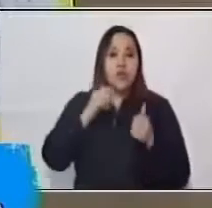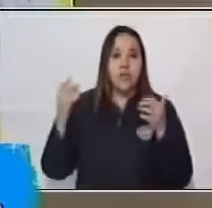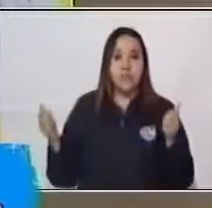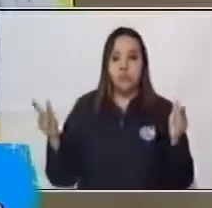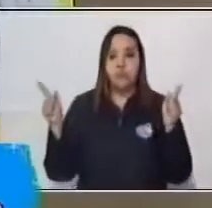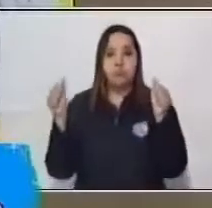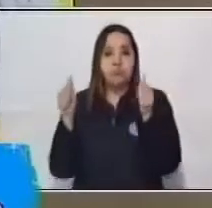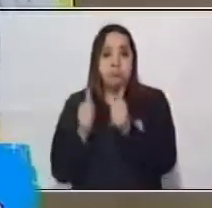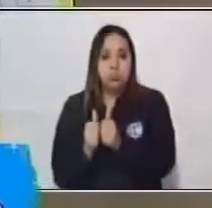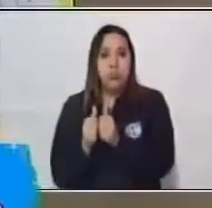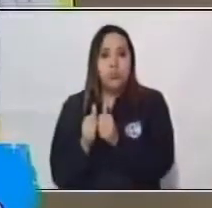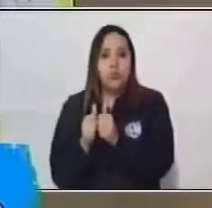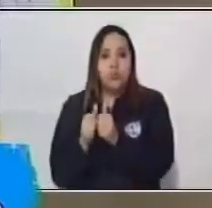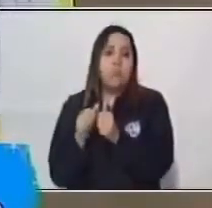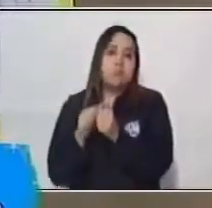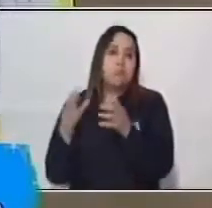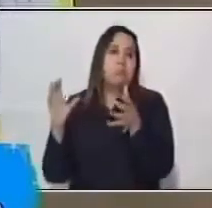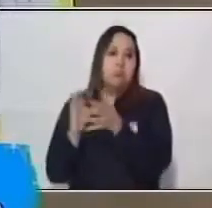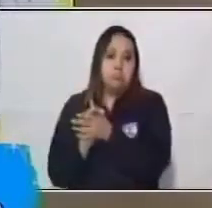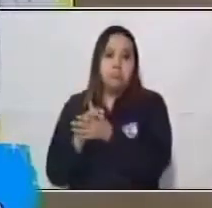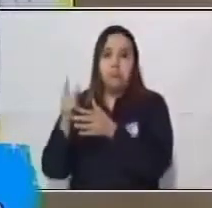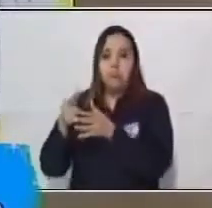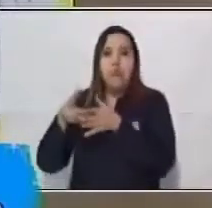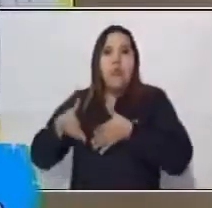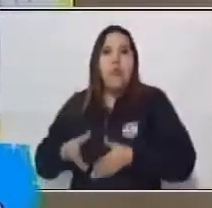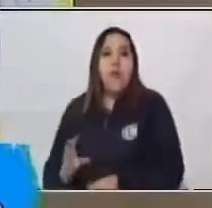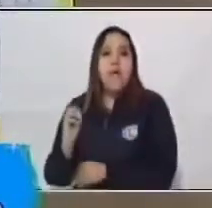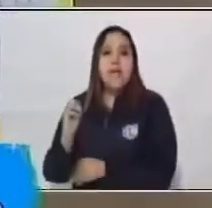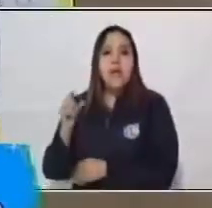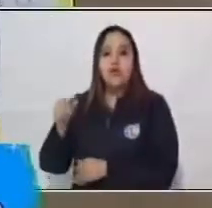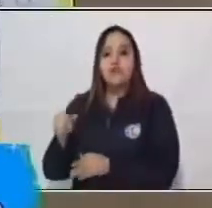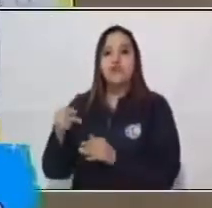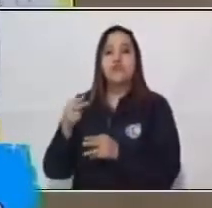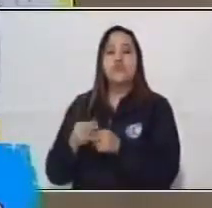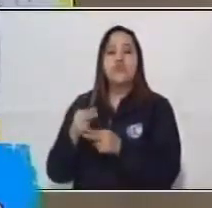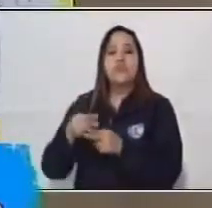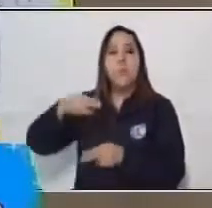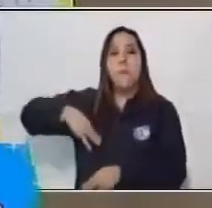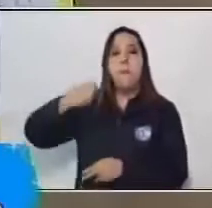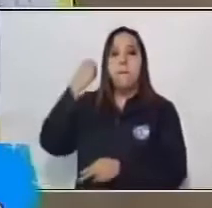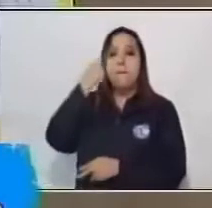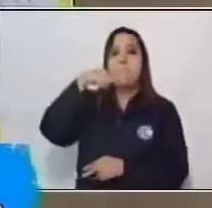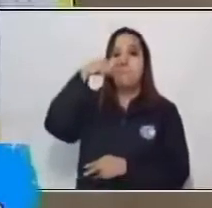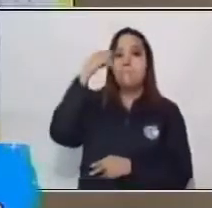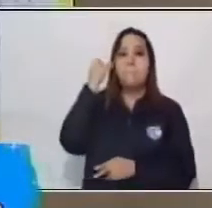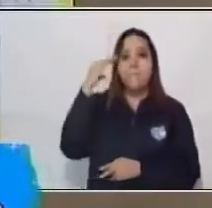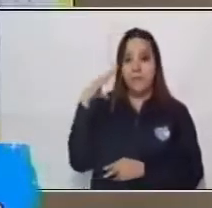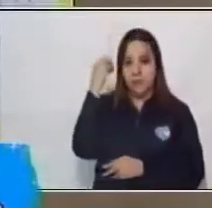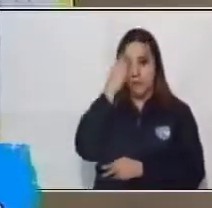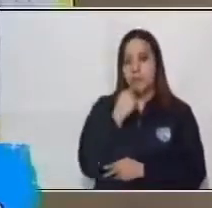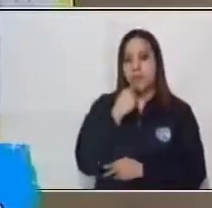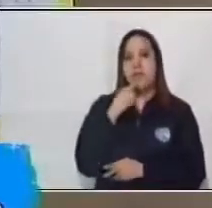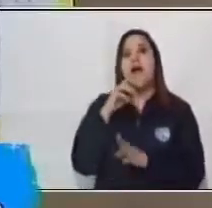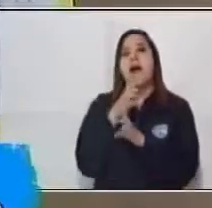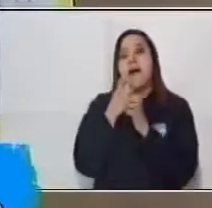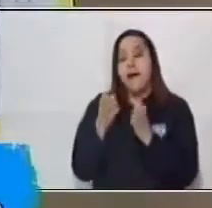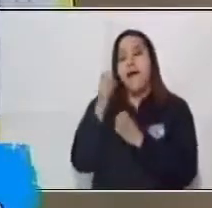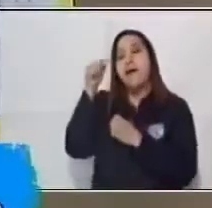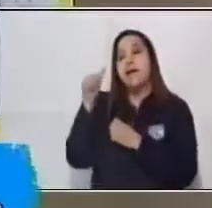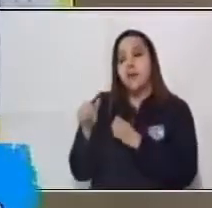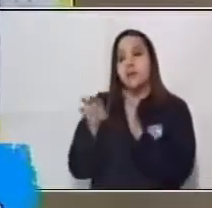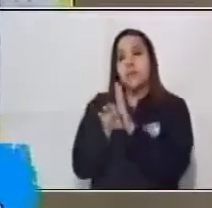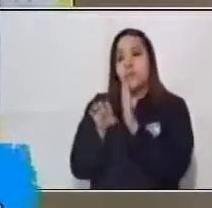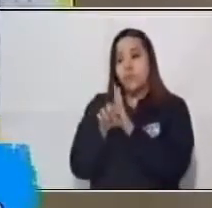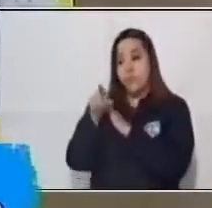como idioma oficial y entre esas características que tenía esta literatura neoclásica venían las que